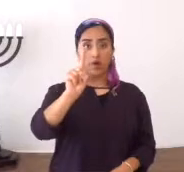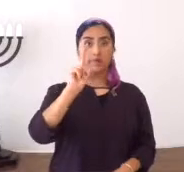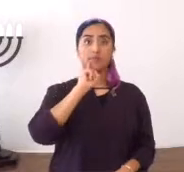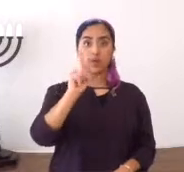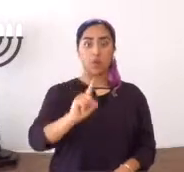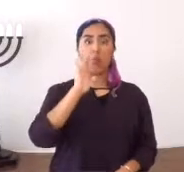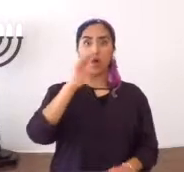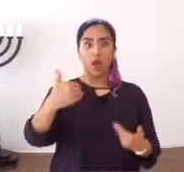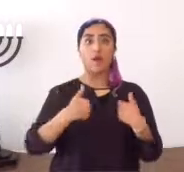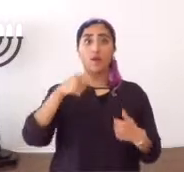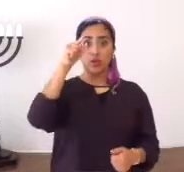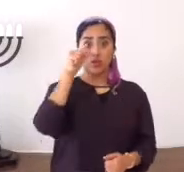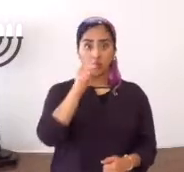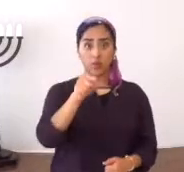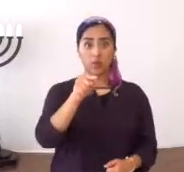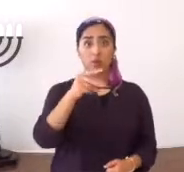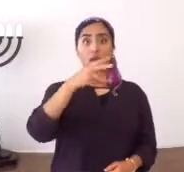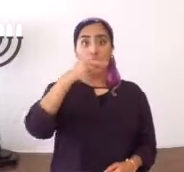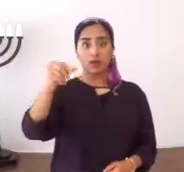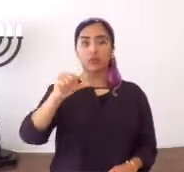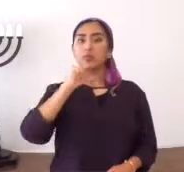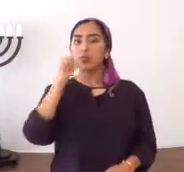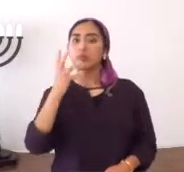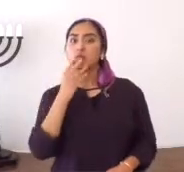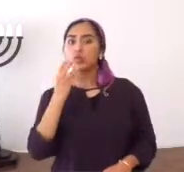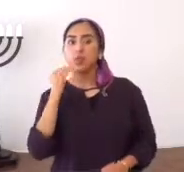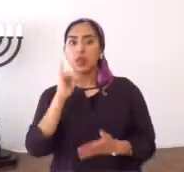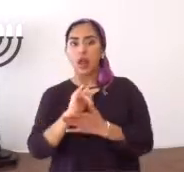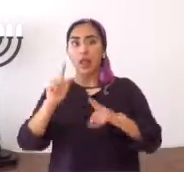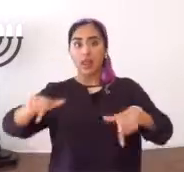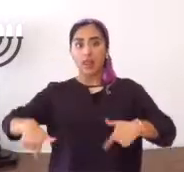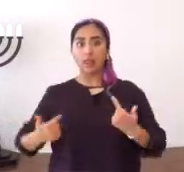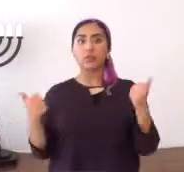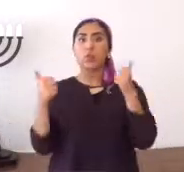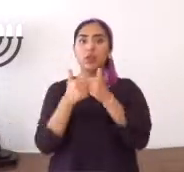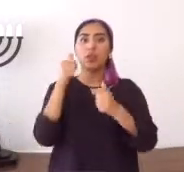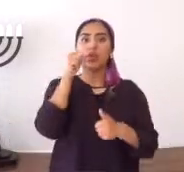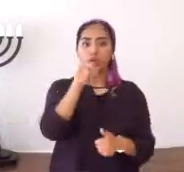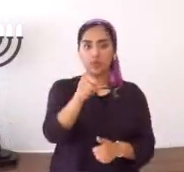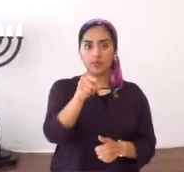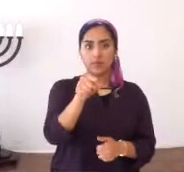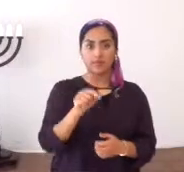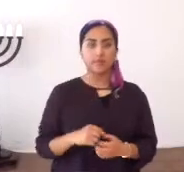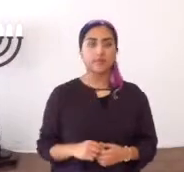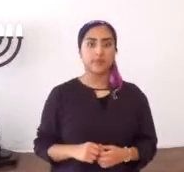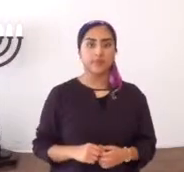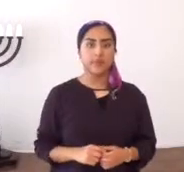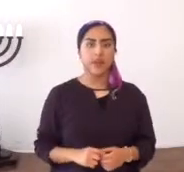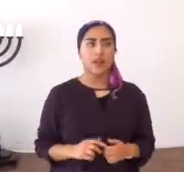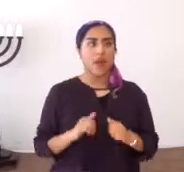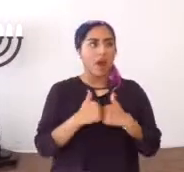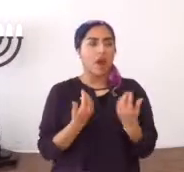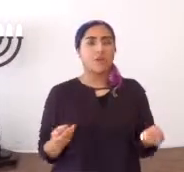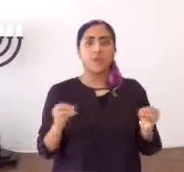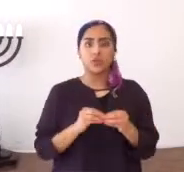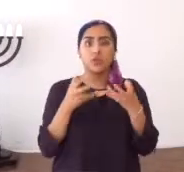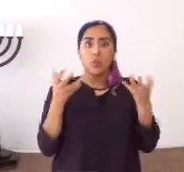y un mismo decreto, tendréis vosotros, y el extranjero, que con vosotros, mora,